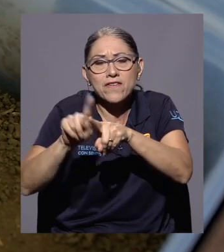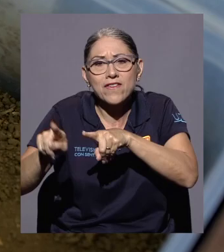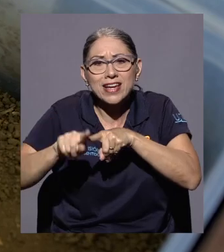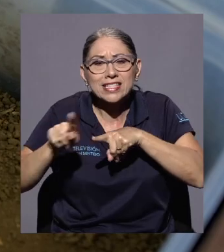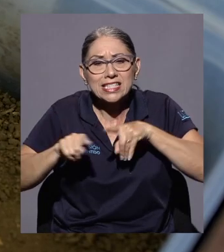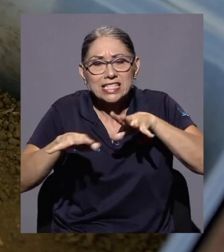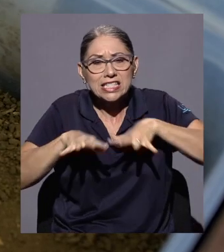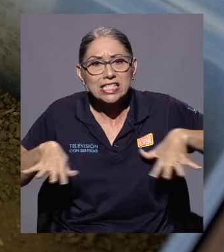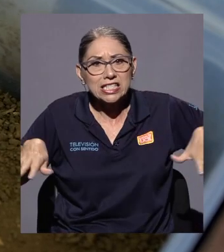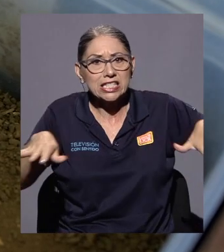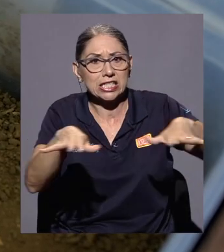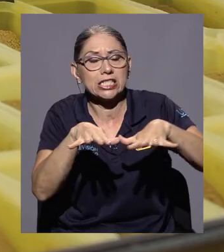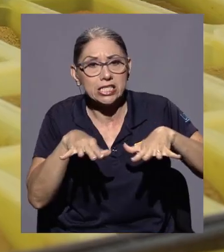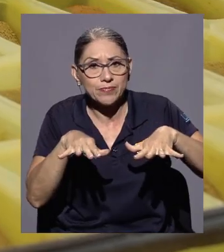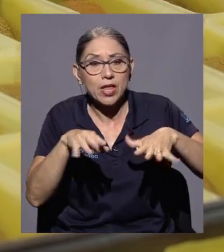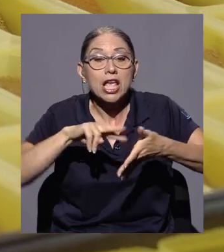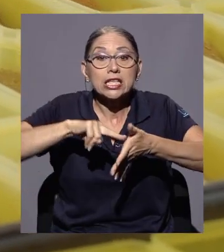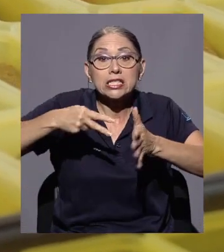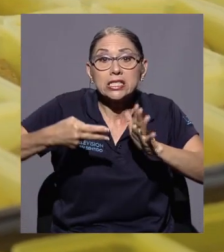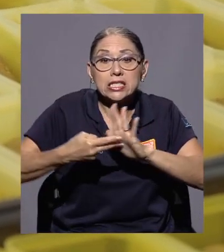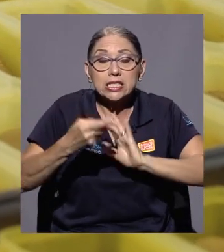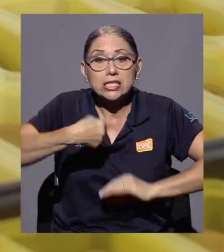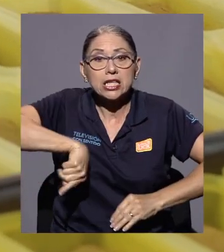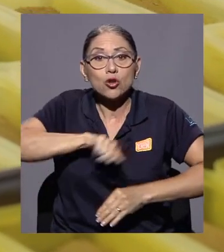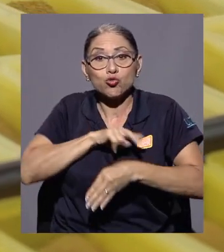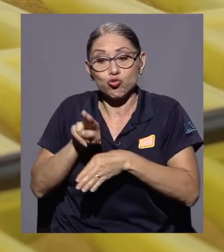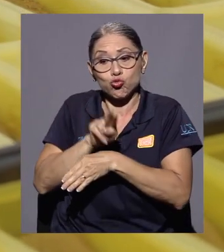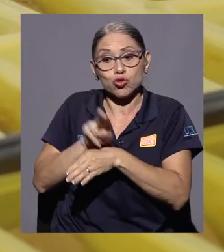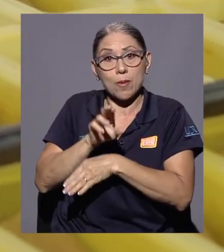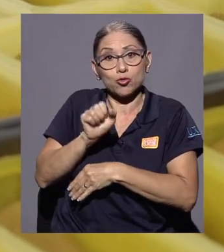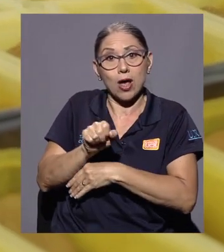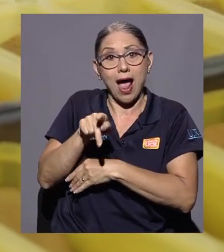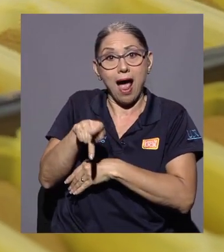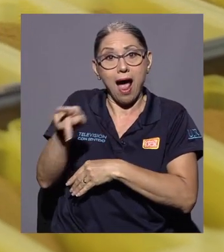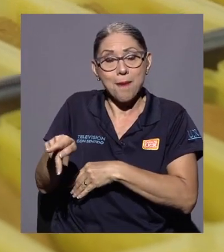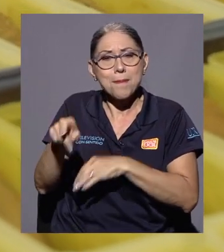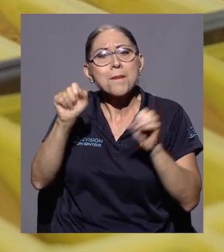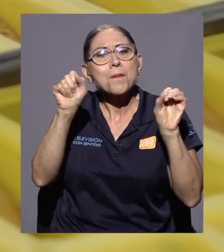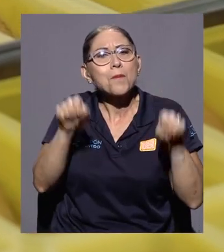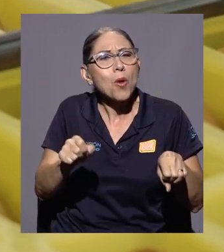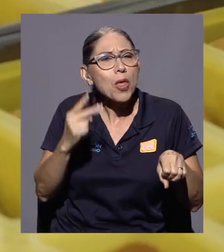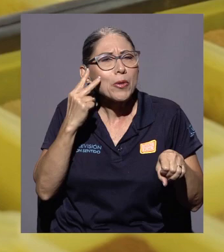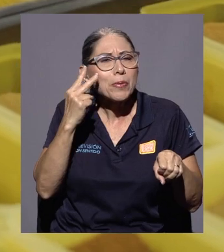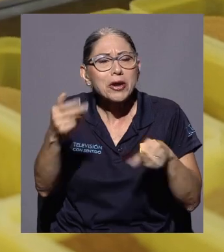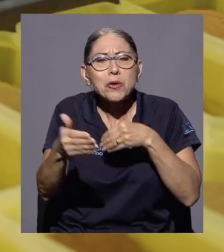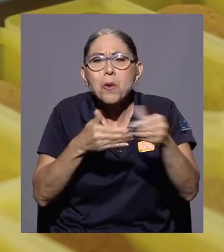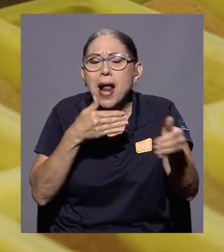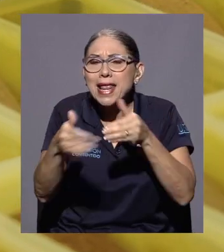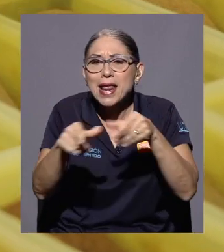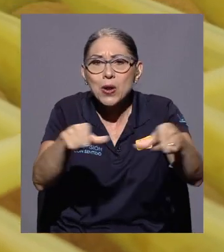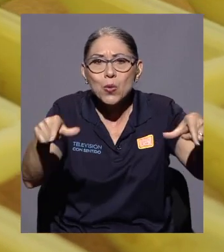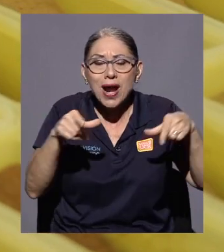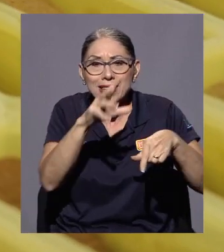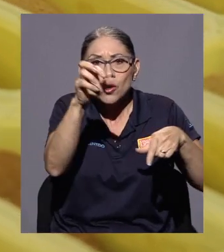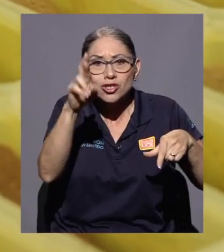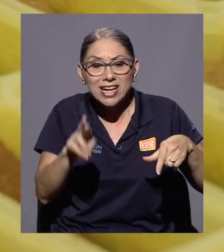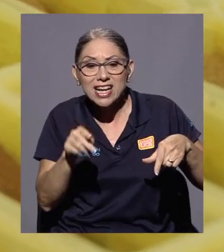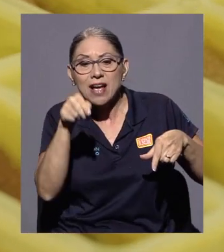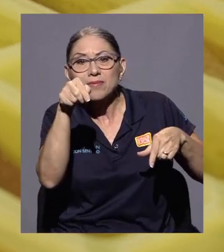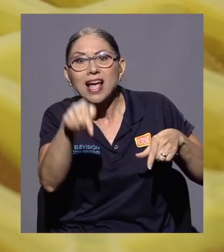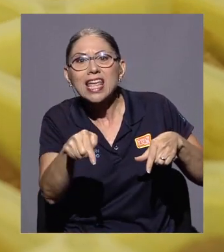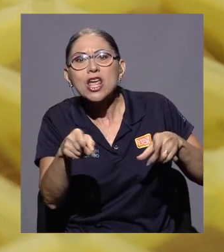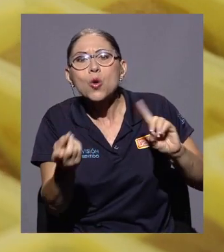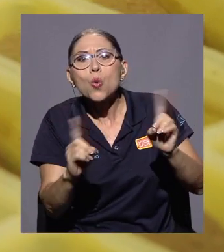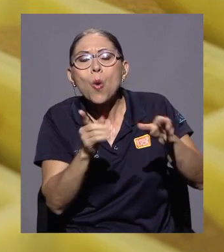edáfica, por lo tanto, cuando usamos la aplicación podemos ver en cualquier punto de Costa Rica en qué